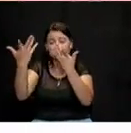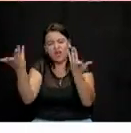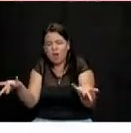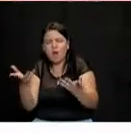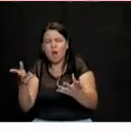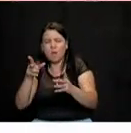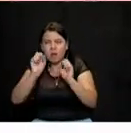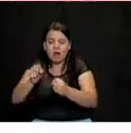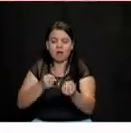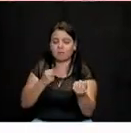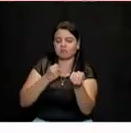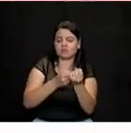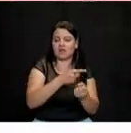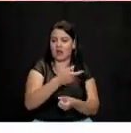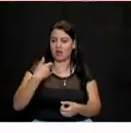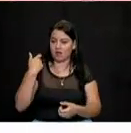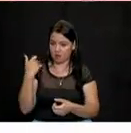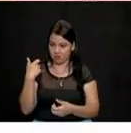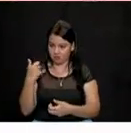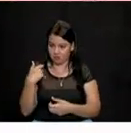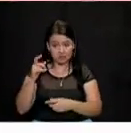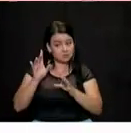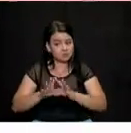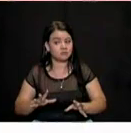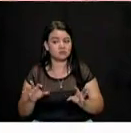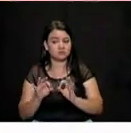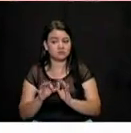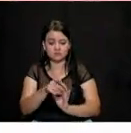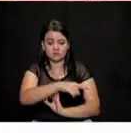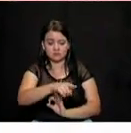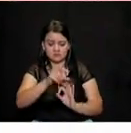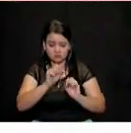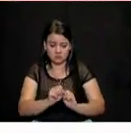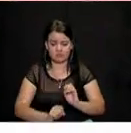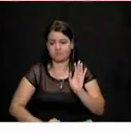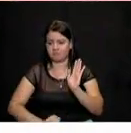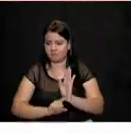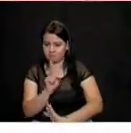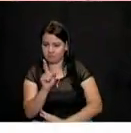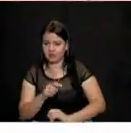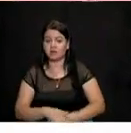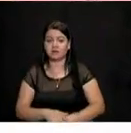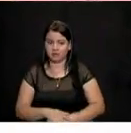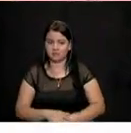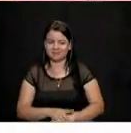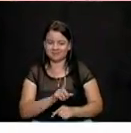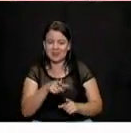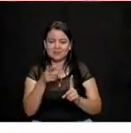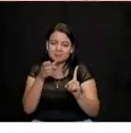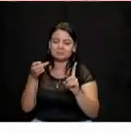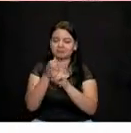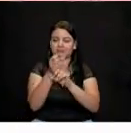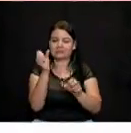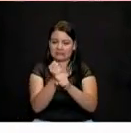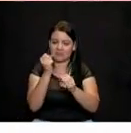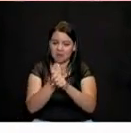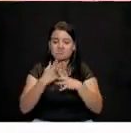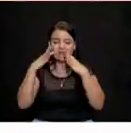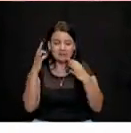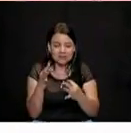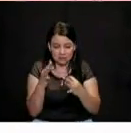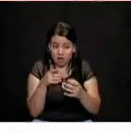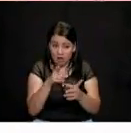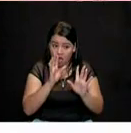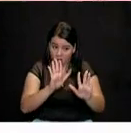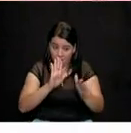emprender una fuerte ofensiva para que todos nuestros jóvenes de la ciudad de Medellín tengan un empleo y un empleo de verdad que les garantice